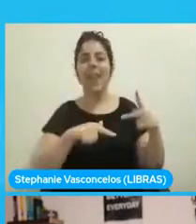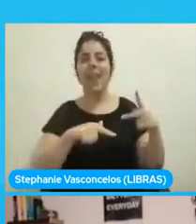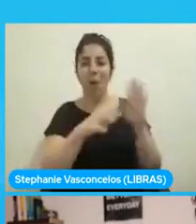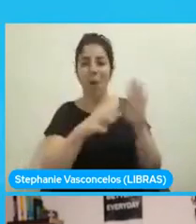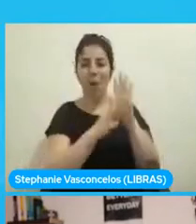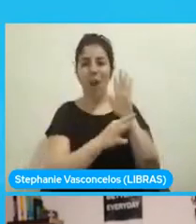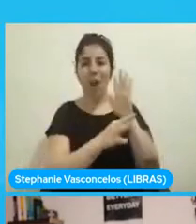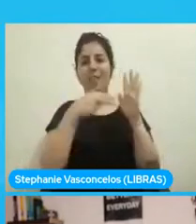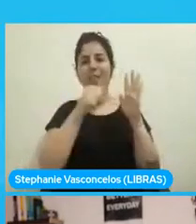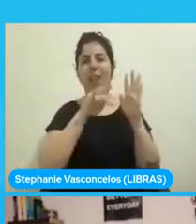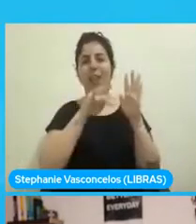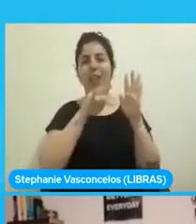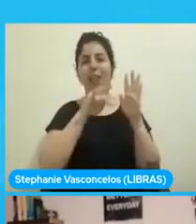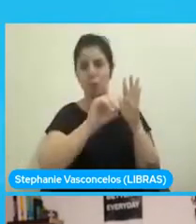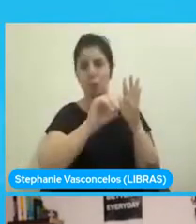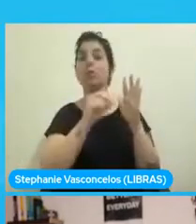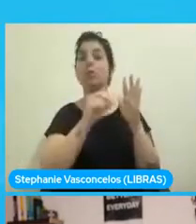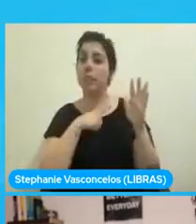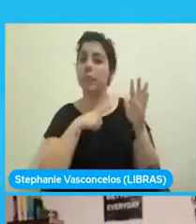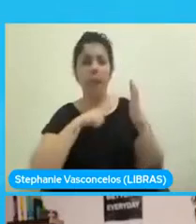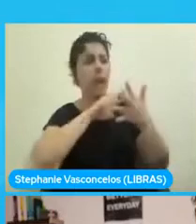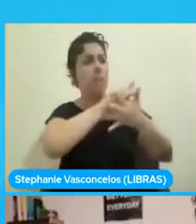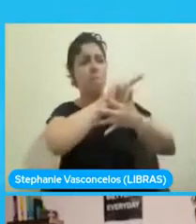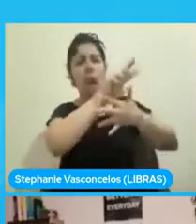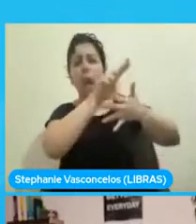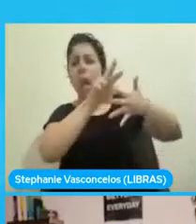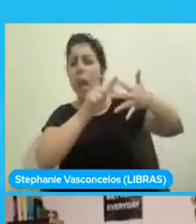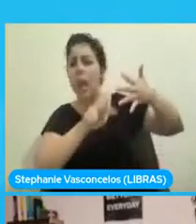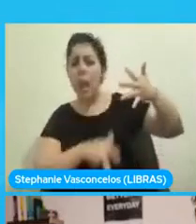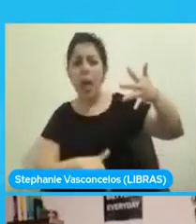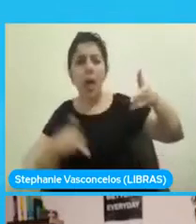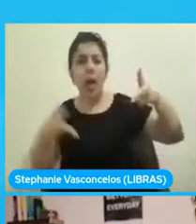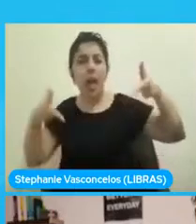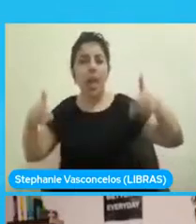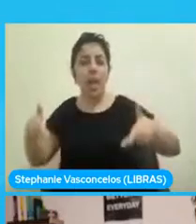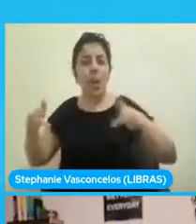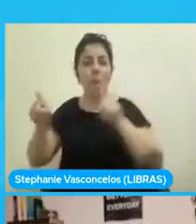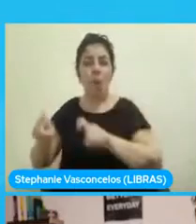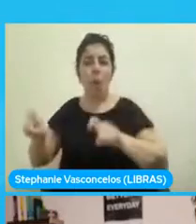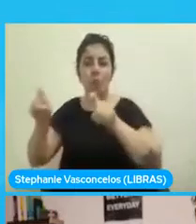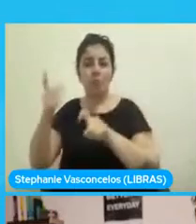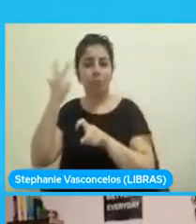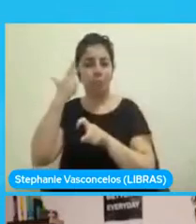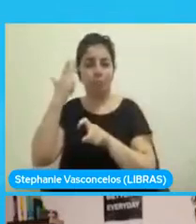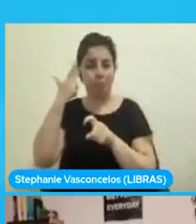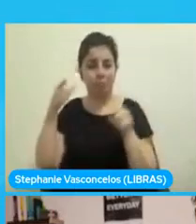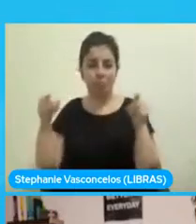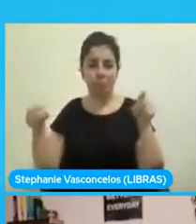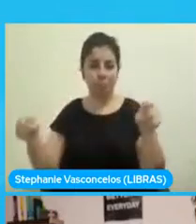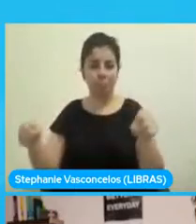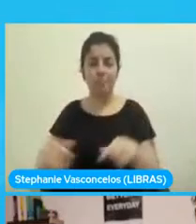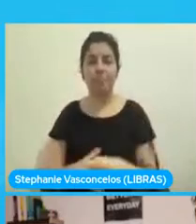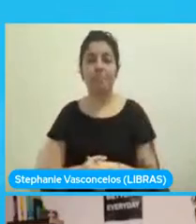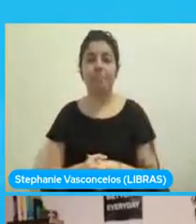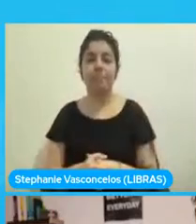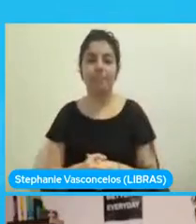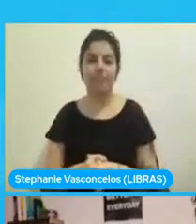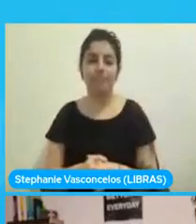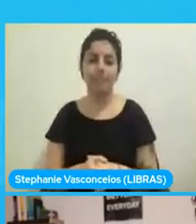recursos del dispositivo de la PC donde está corriendo. Ahora mismo estoy corriendo,